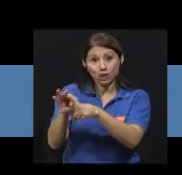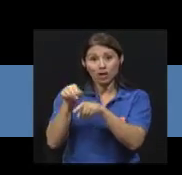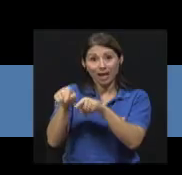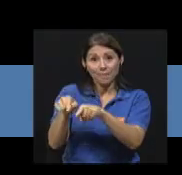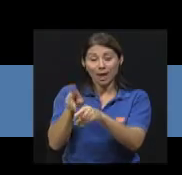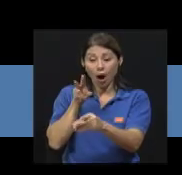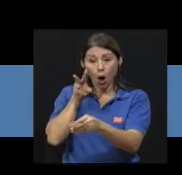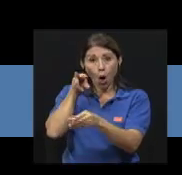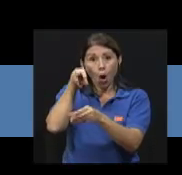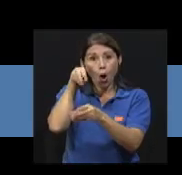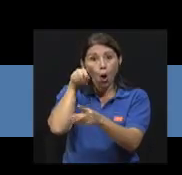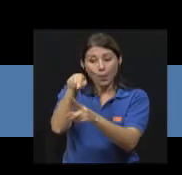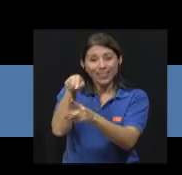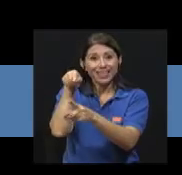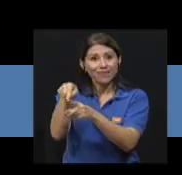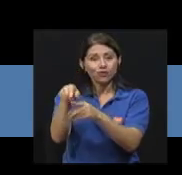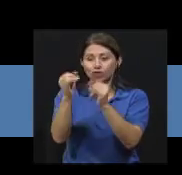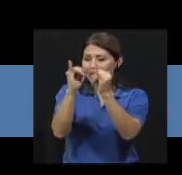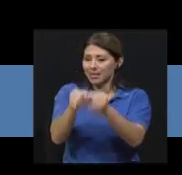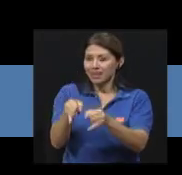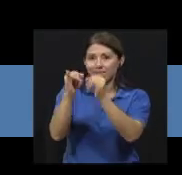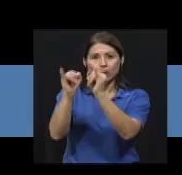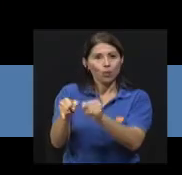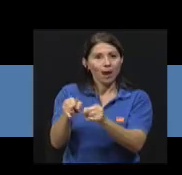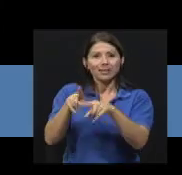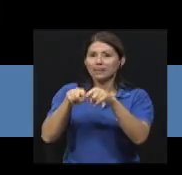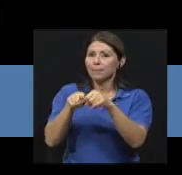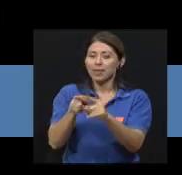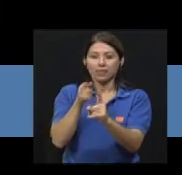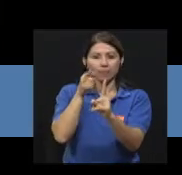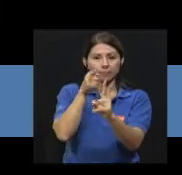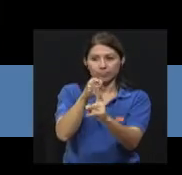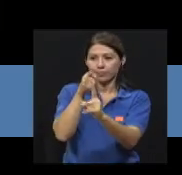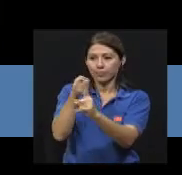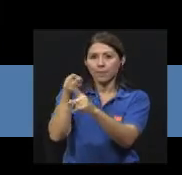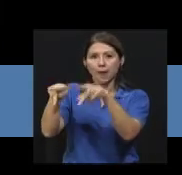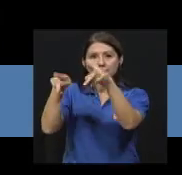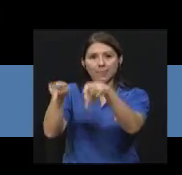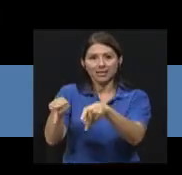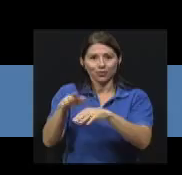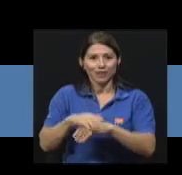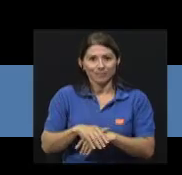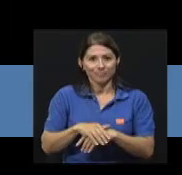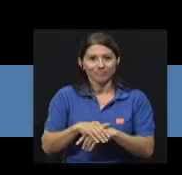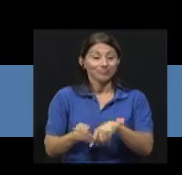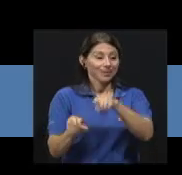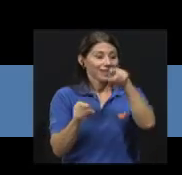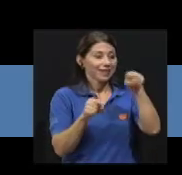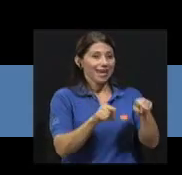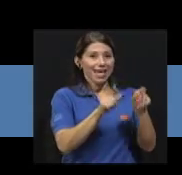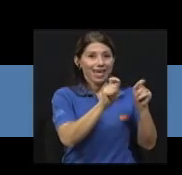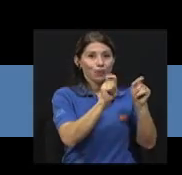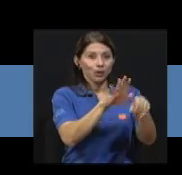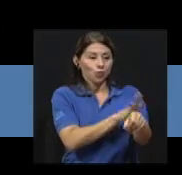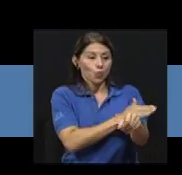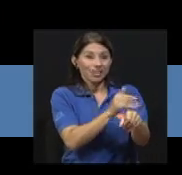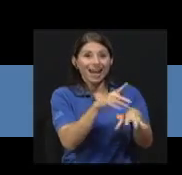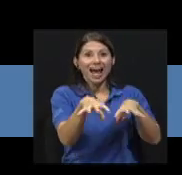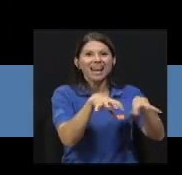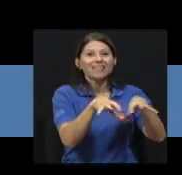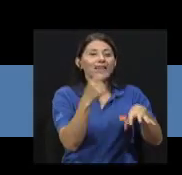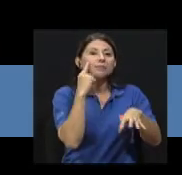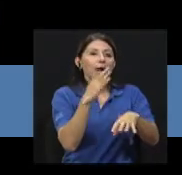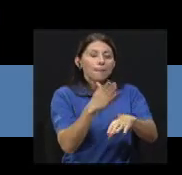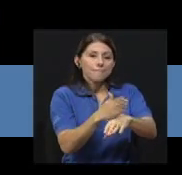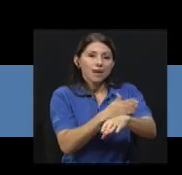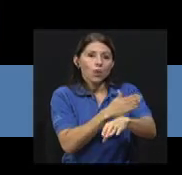individuales y particulares a cada persona. Las actividades en educación musical se diseñan para mejorar la calidad de